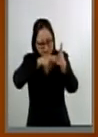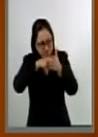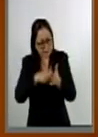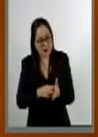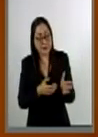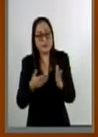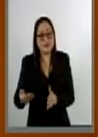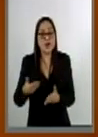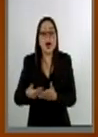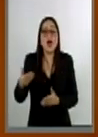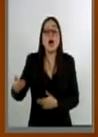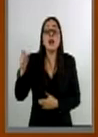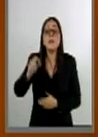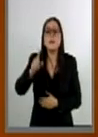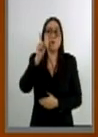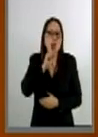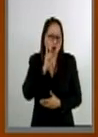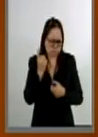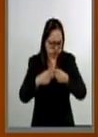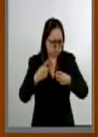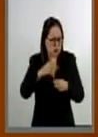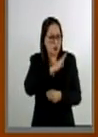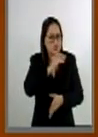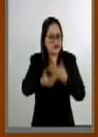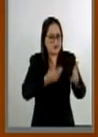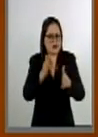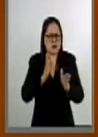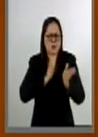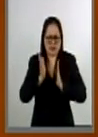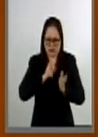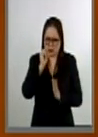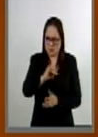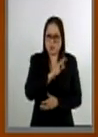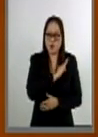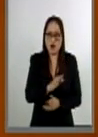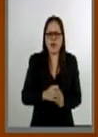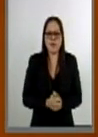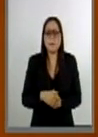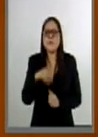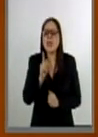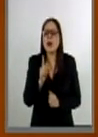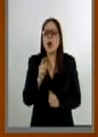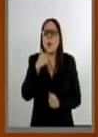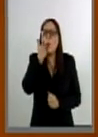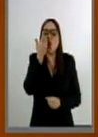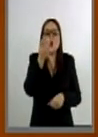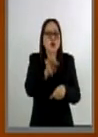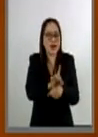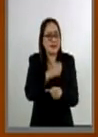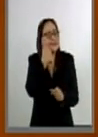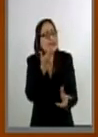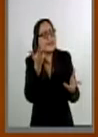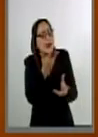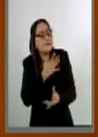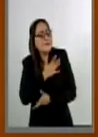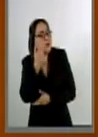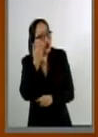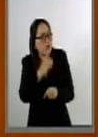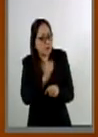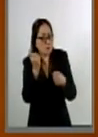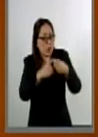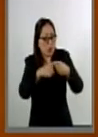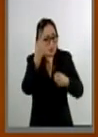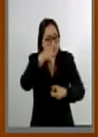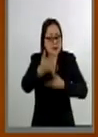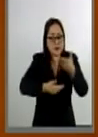ahora también las mujeres pueden realizar el servicio militar, pero de forma voluntaria. Tomando en cuenta que el